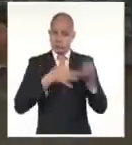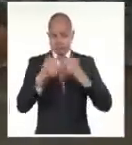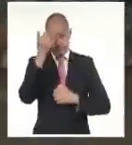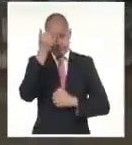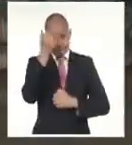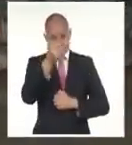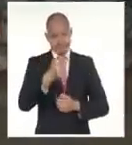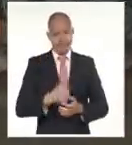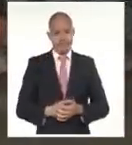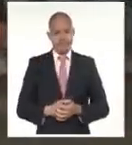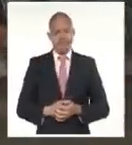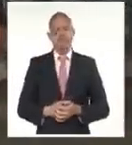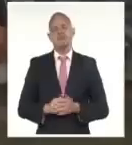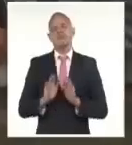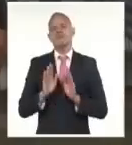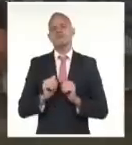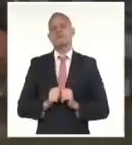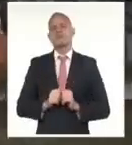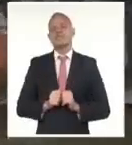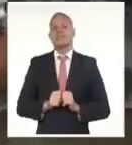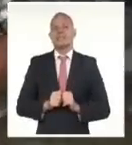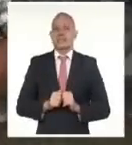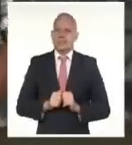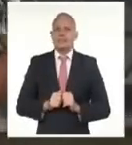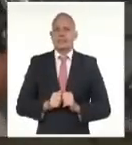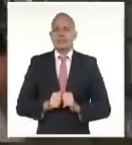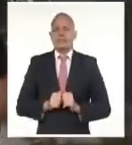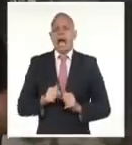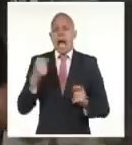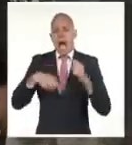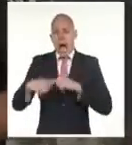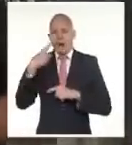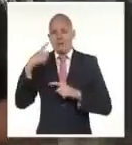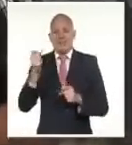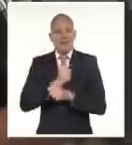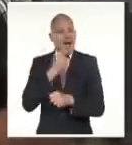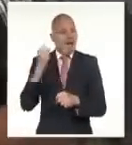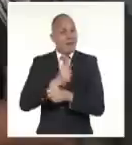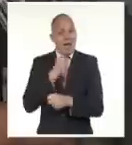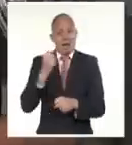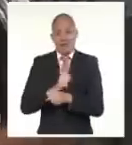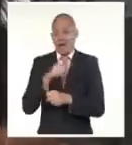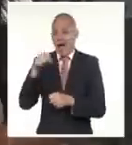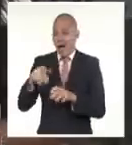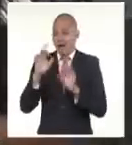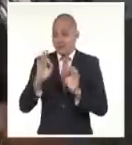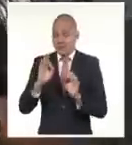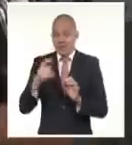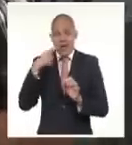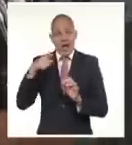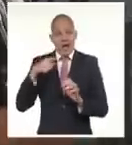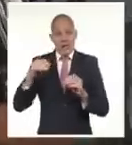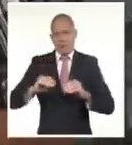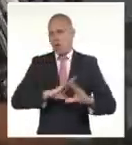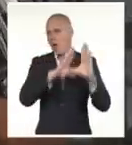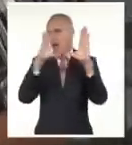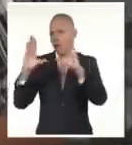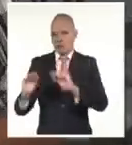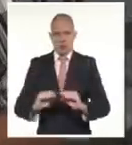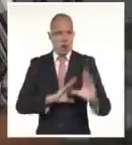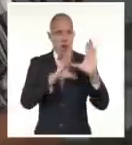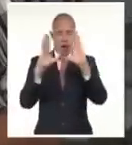Televisión Cubana, y ciertamente la intensidad del trabajo acá en las 24 horas de manera